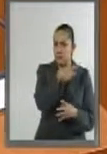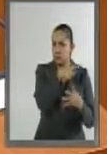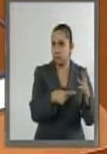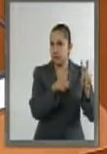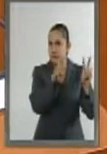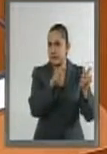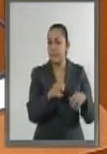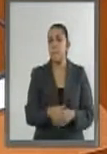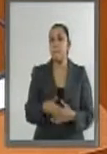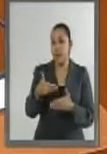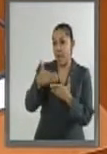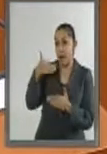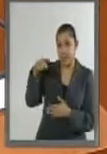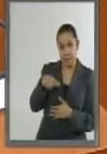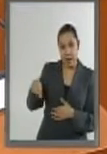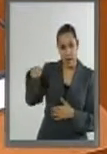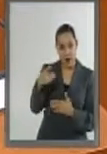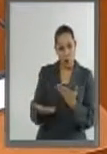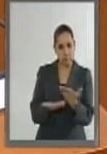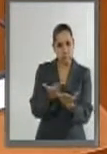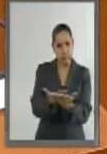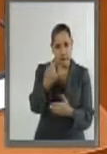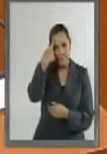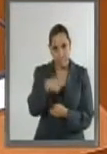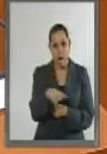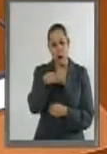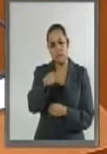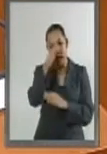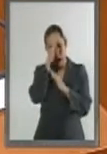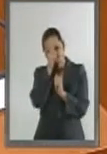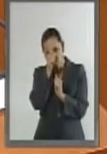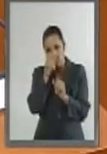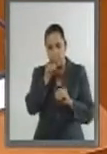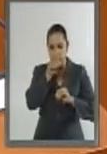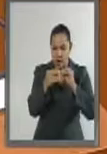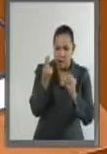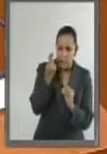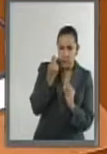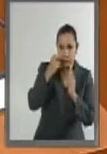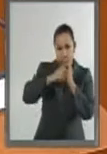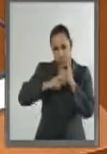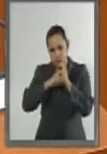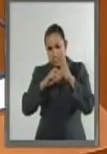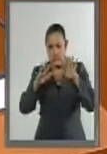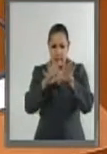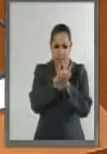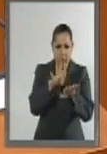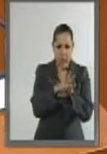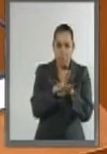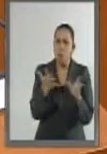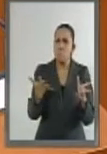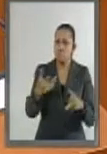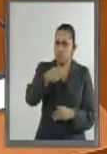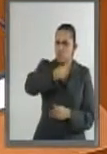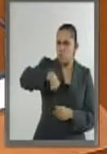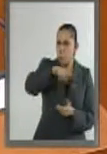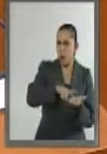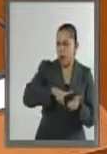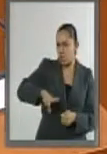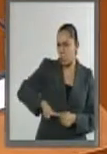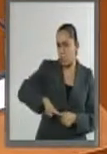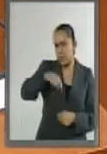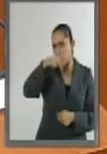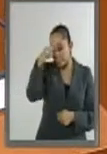nuestras autoridades consideraron oportuna esta intención y se han manifestado